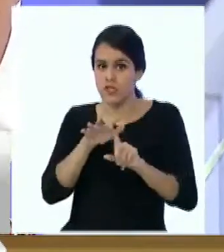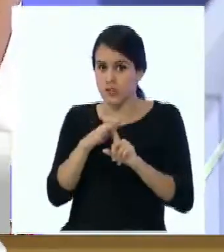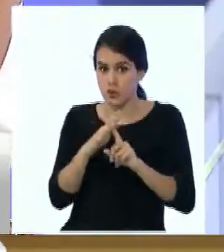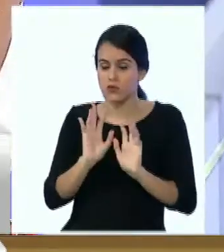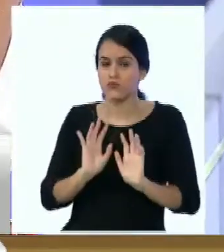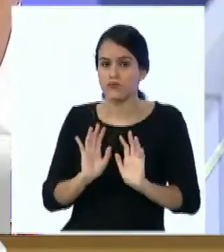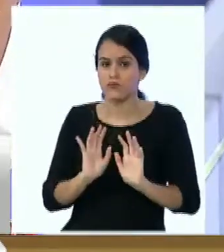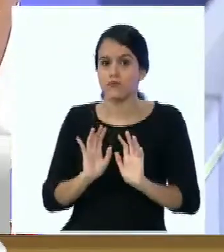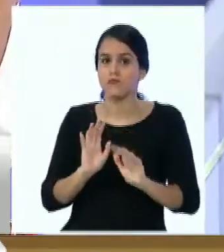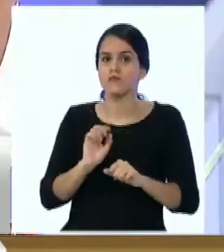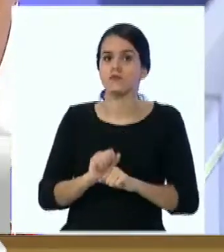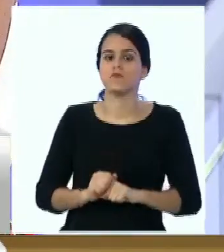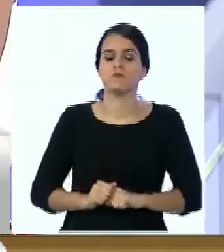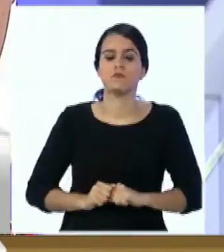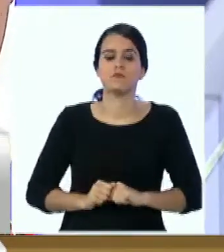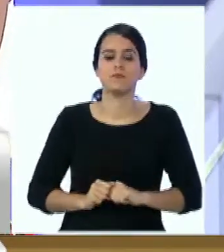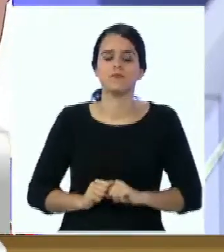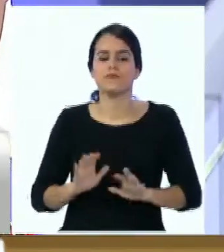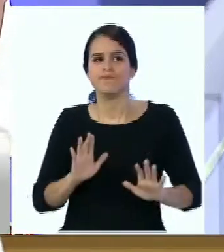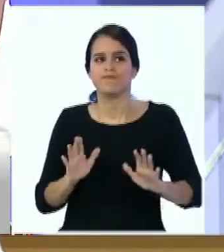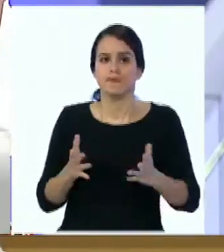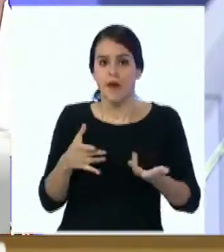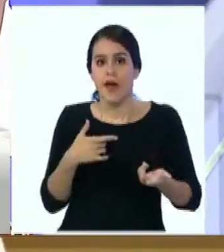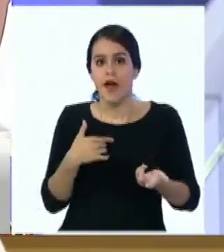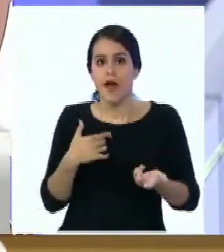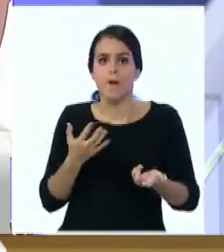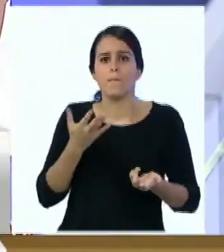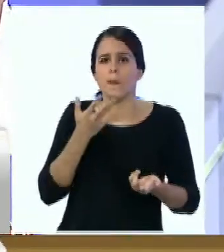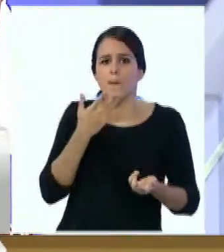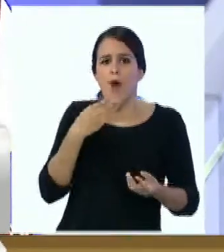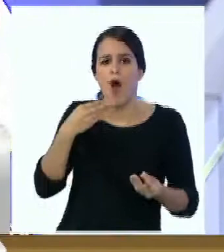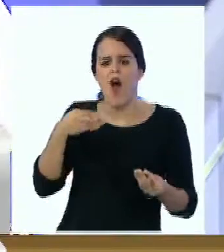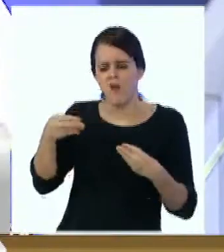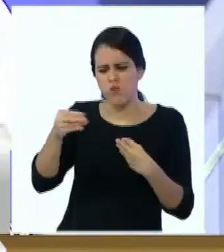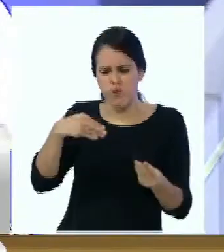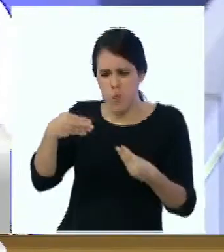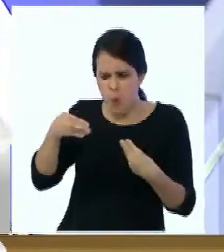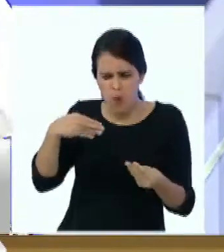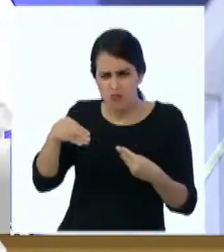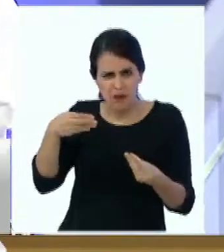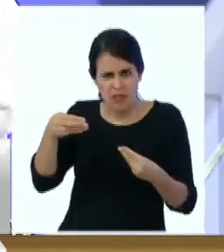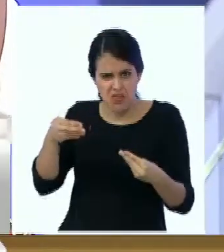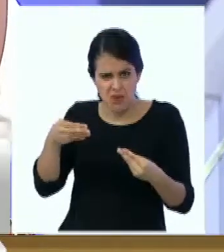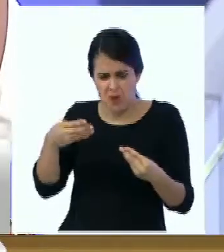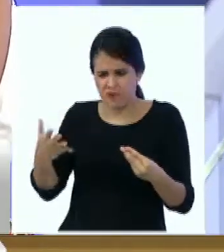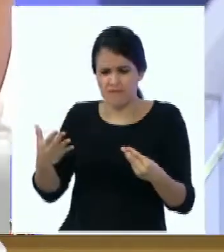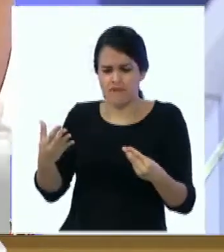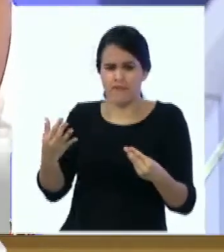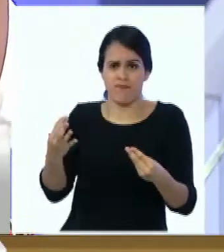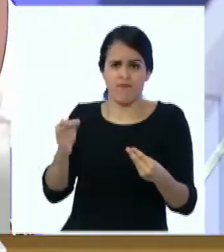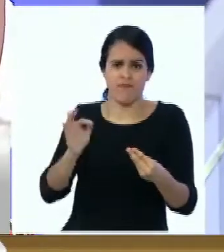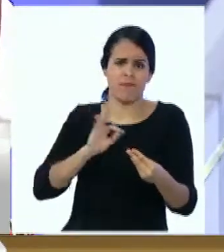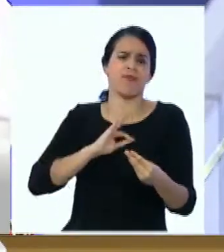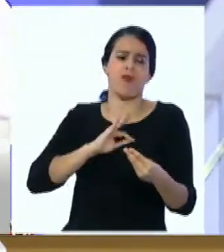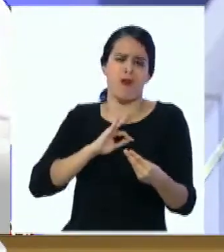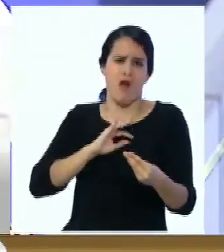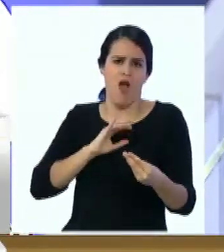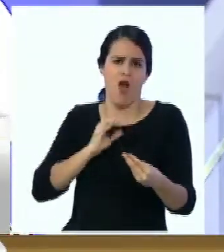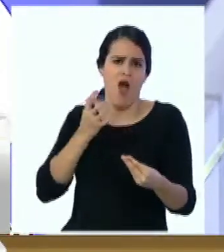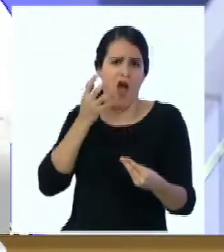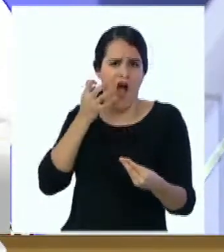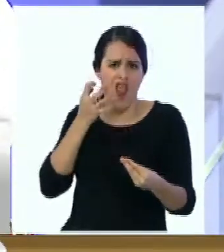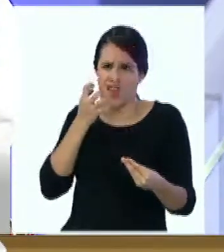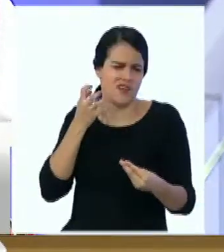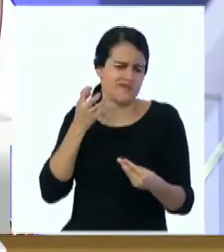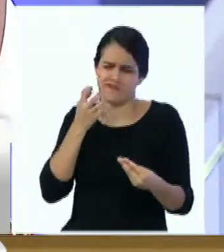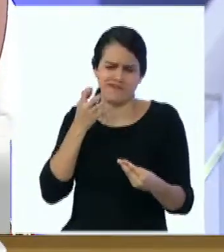Es infrecuente tener una alergia a un plástico Puede haberlo, pero es infrecuente una alergia a un